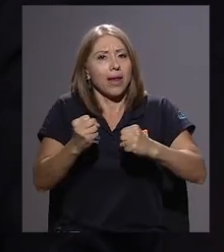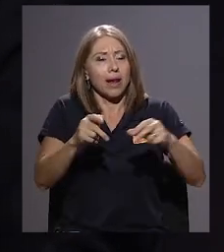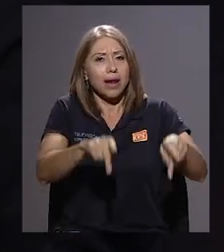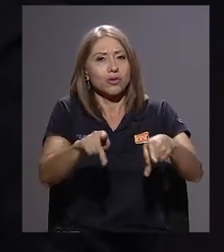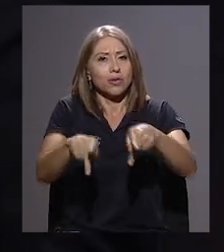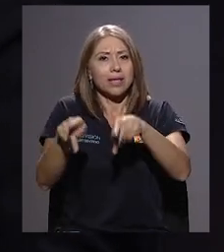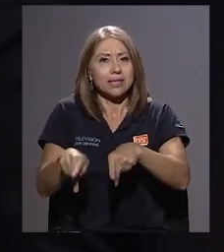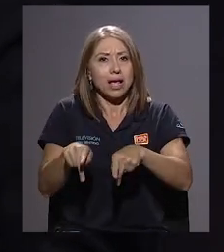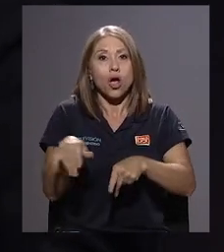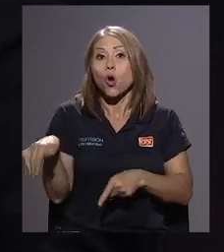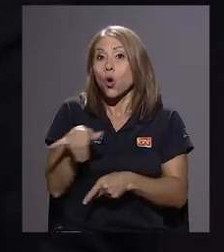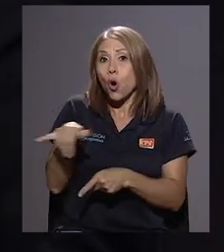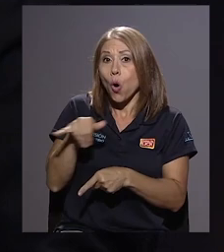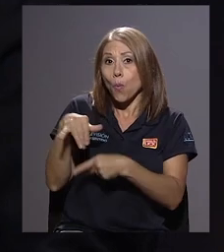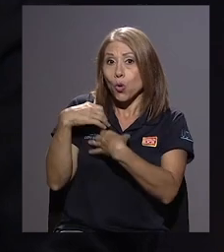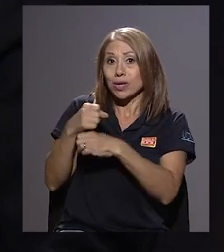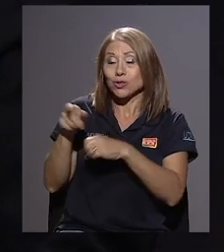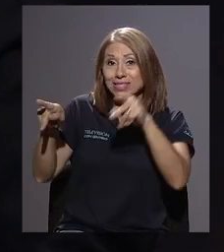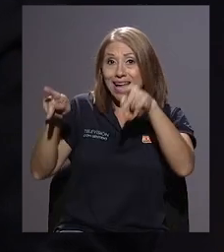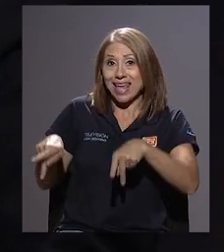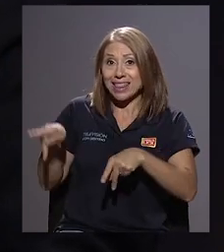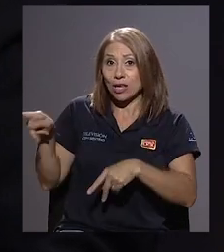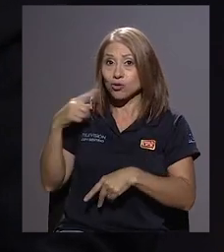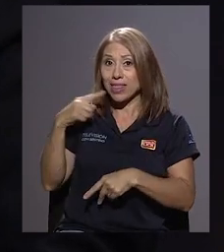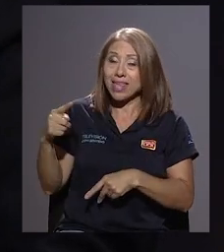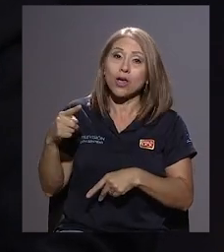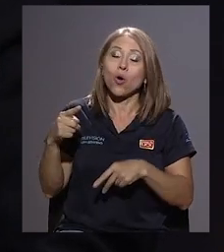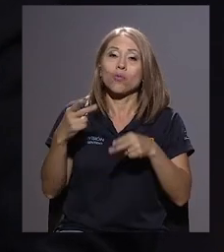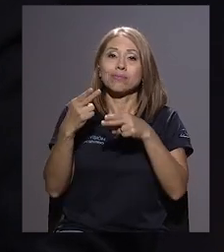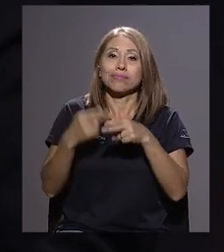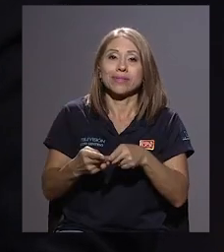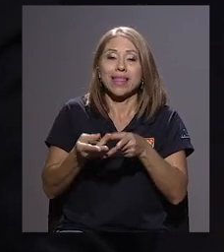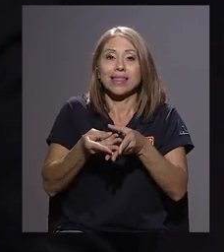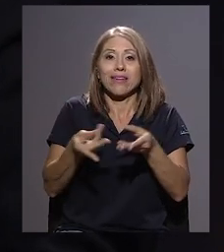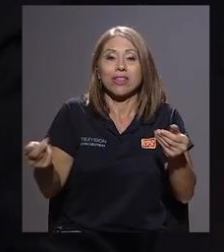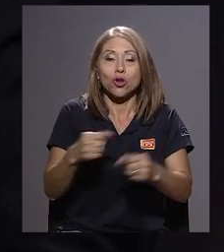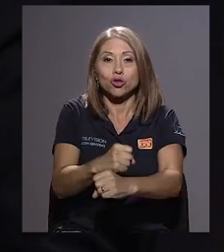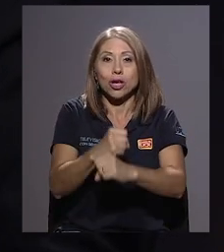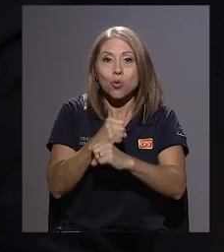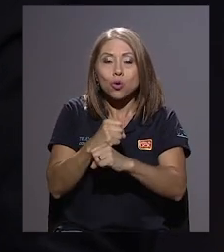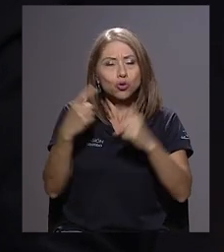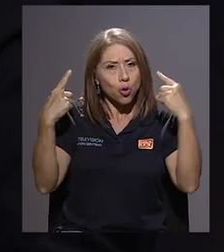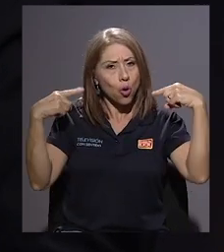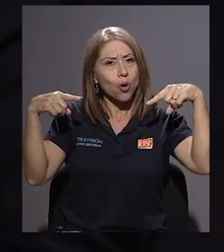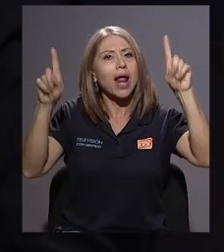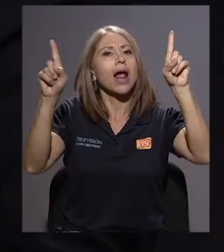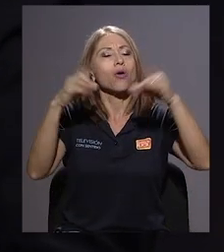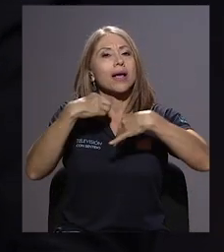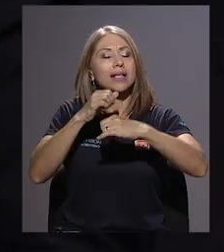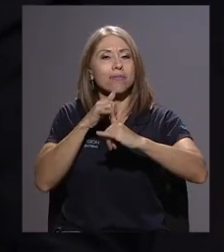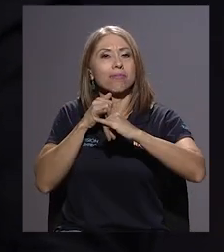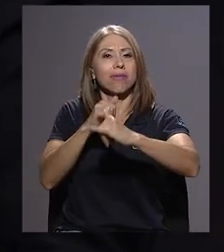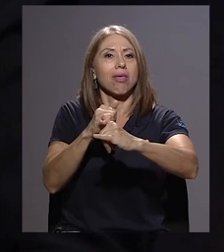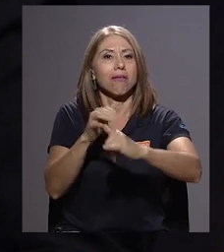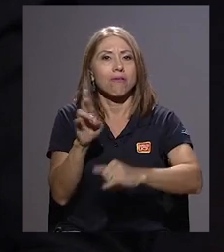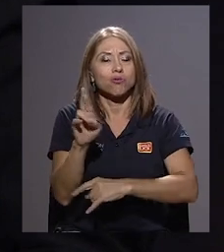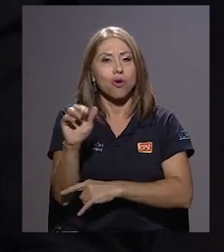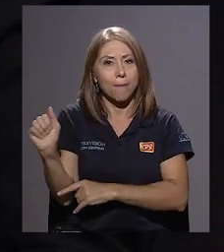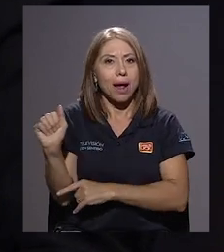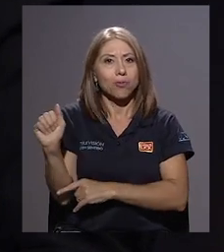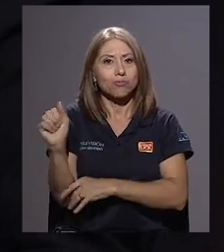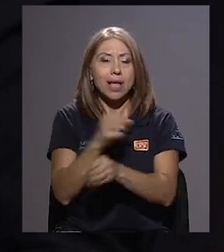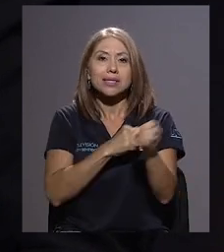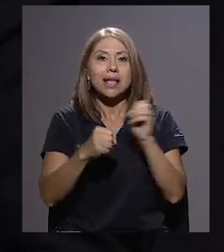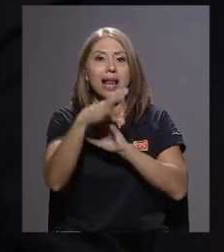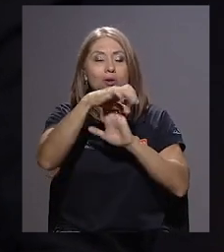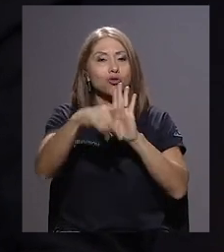como hizo esta gente que usted acaba de mencionar, los de territorios seguros, que lograron que el Ministerio de Hacienda, al final, a través de un